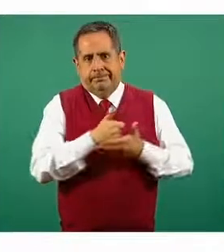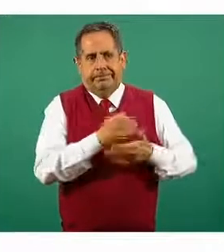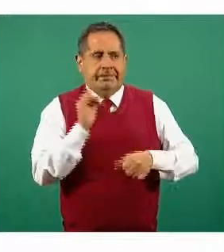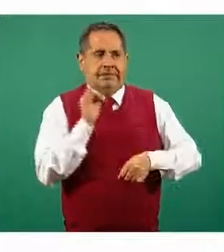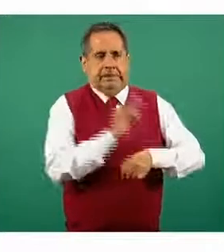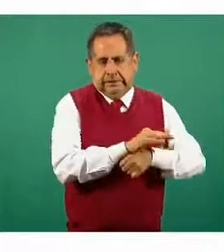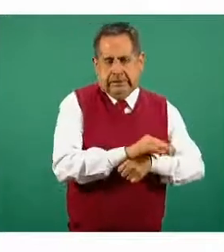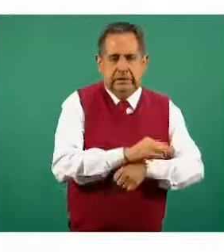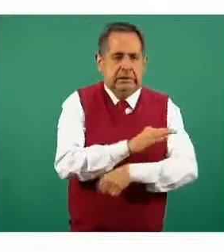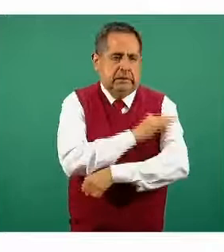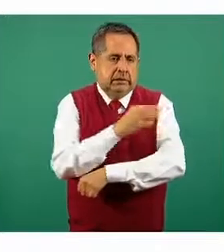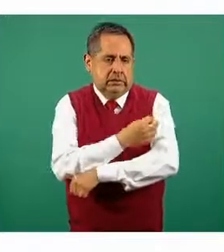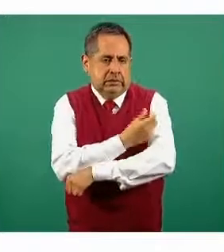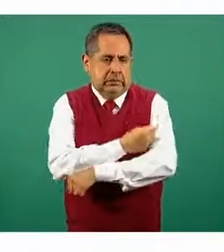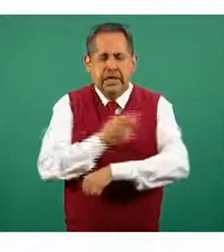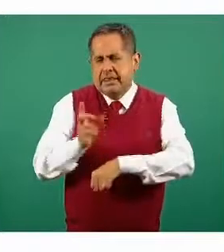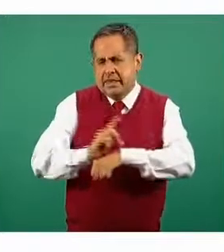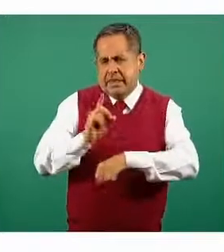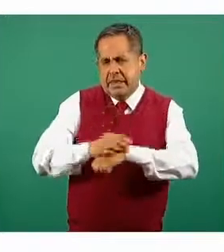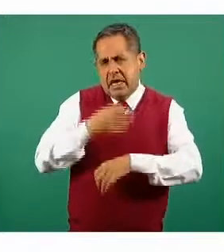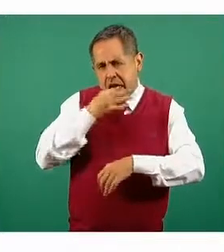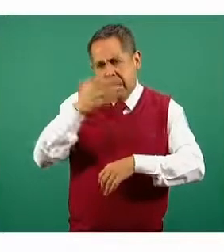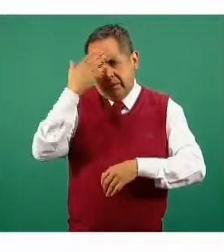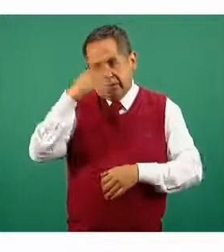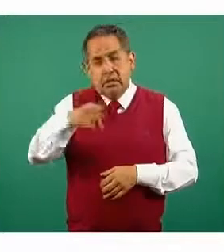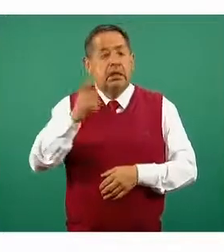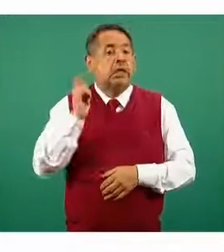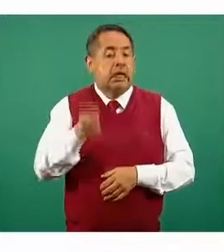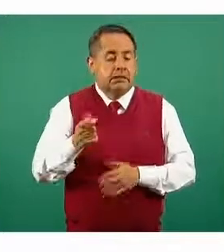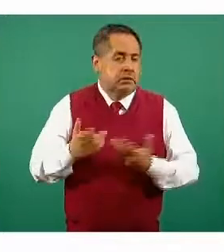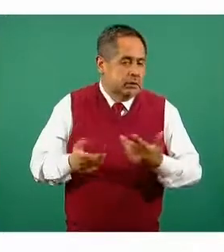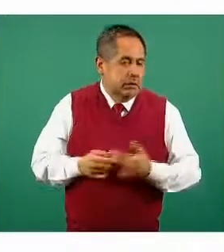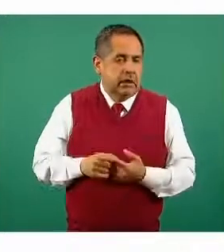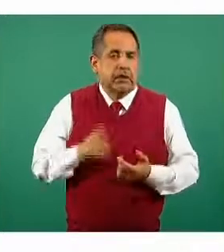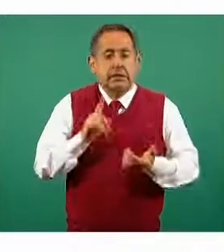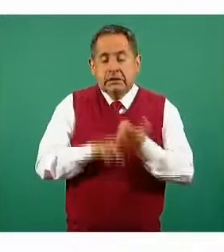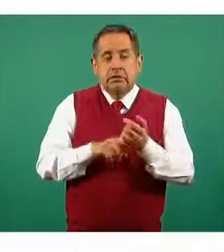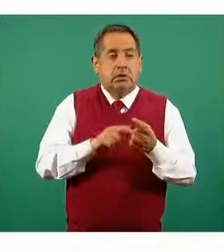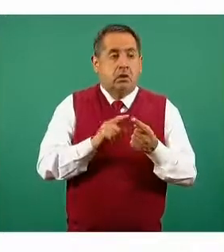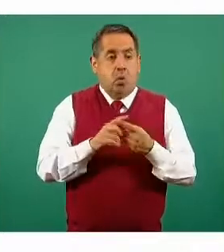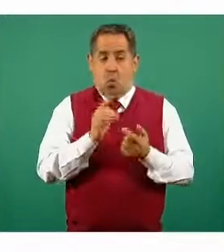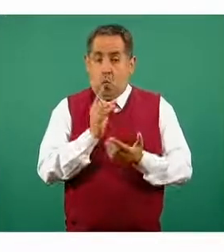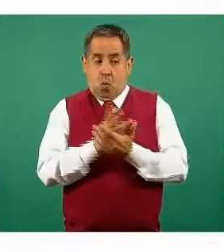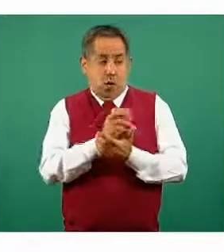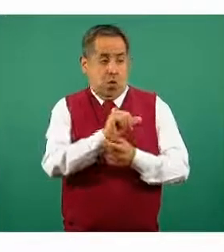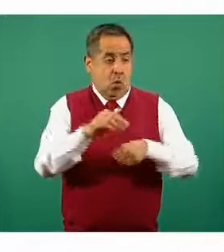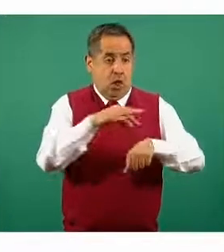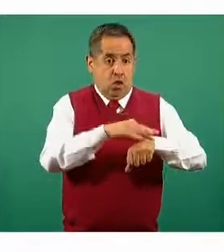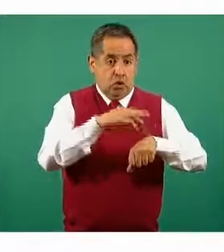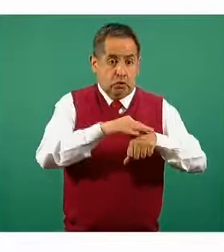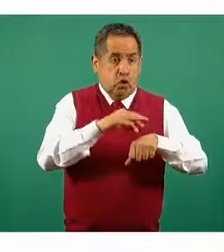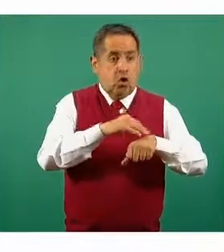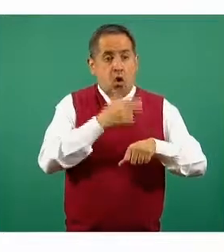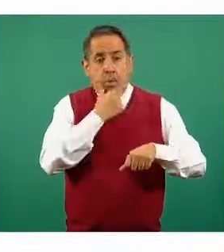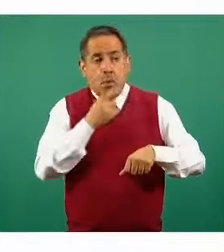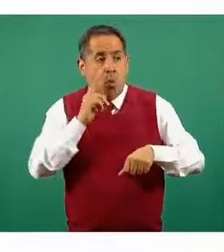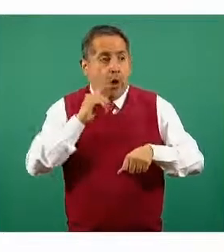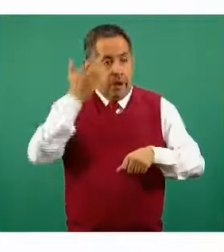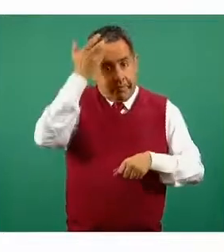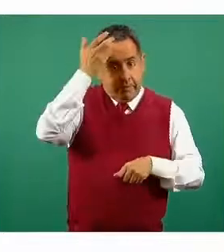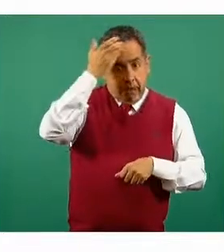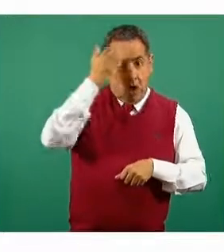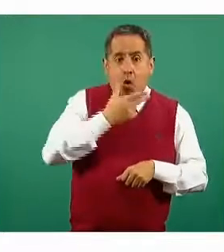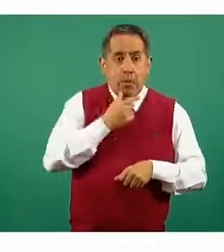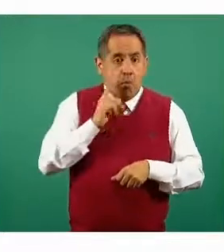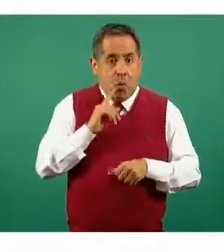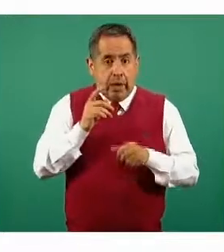todos los días, para que todo el mundo lo tenga perfectamente claro, que esto involucra no solamente médicas y médicos y enfermeras